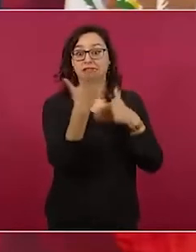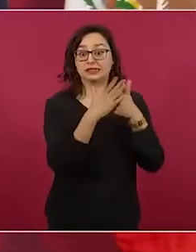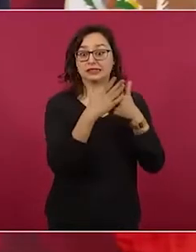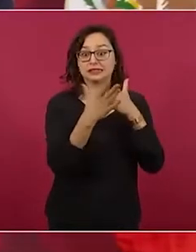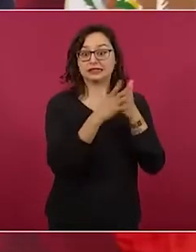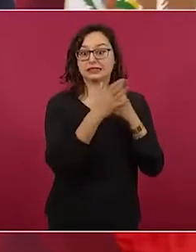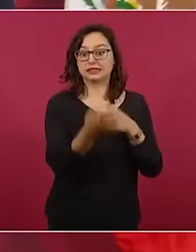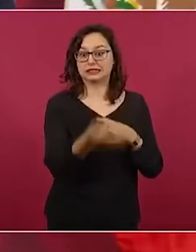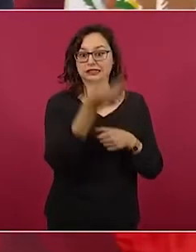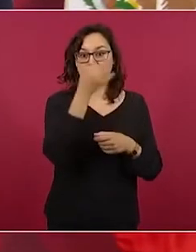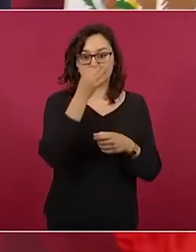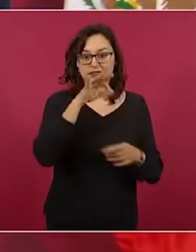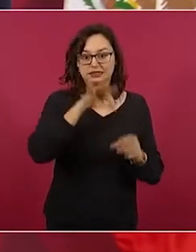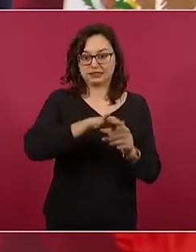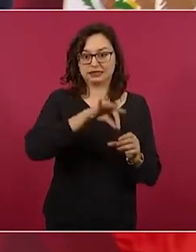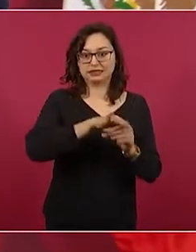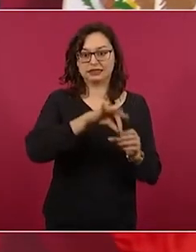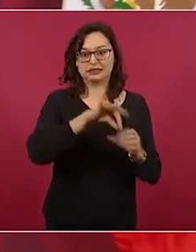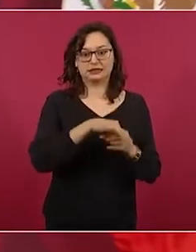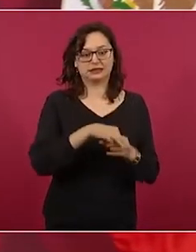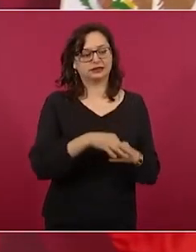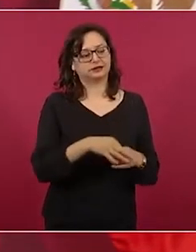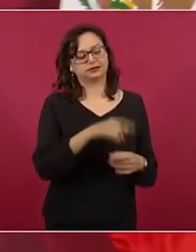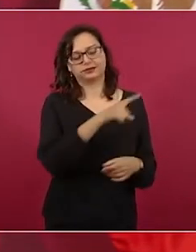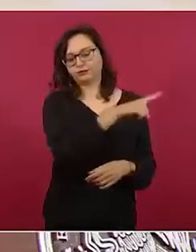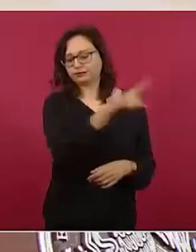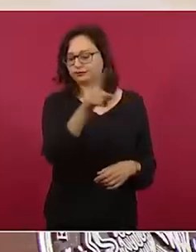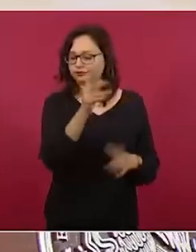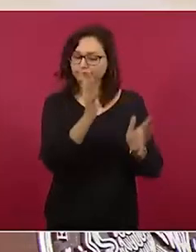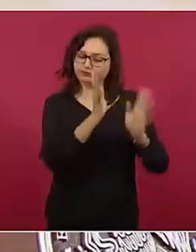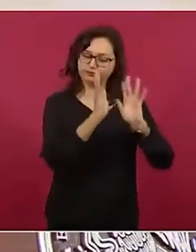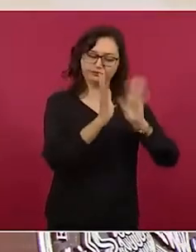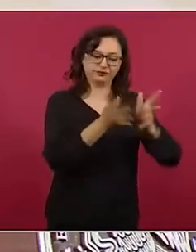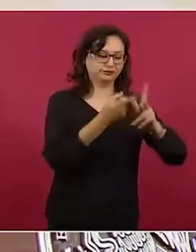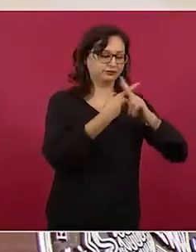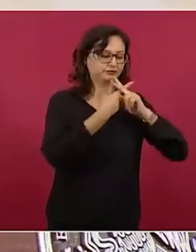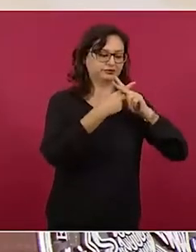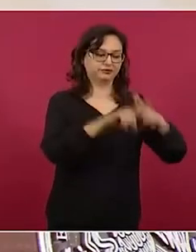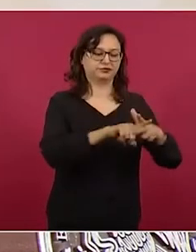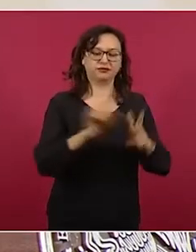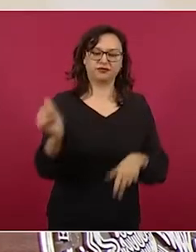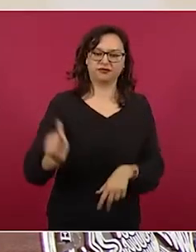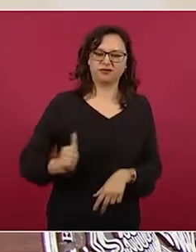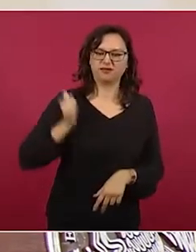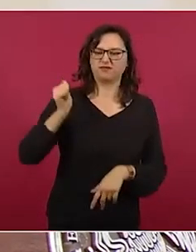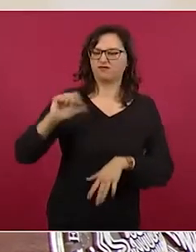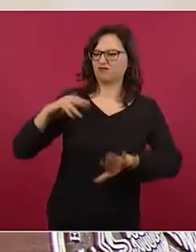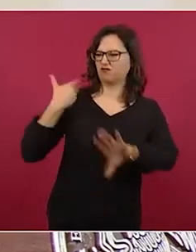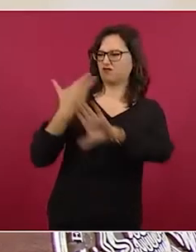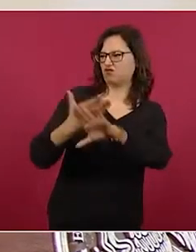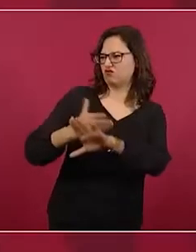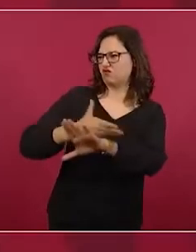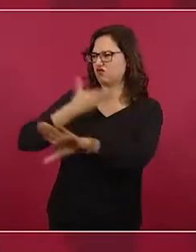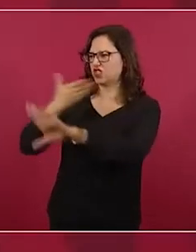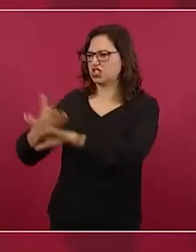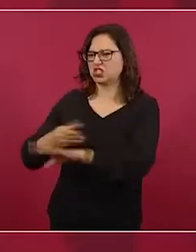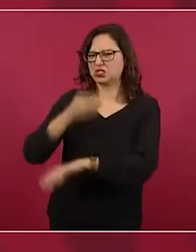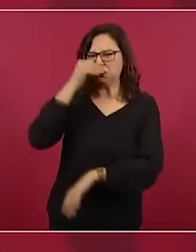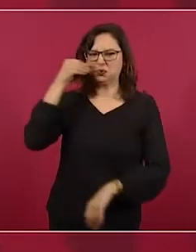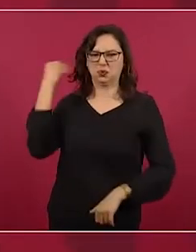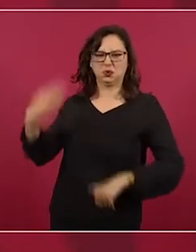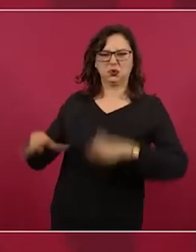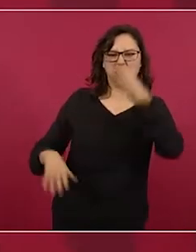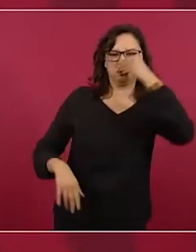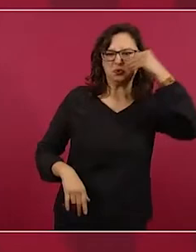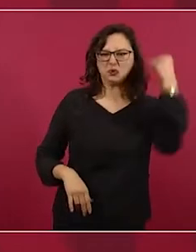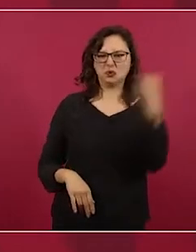ya están haciendo acusaciones. Y hay uno que habla